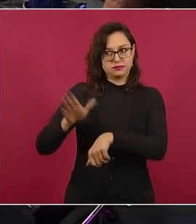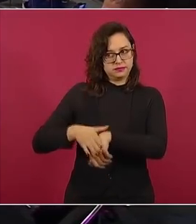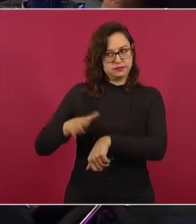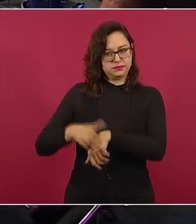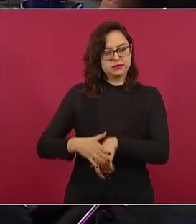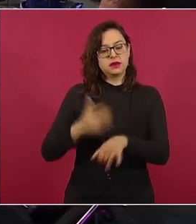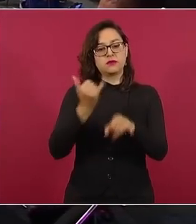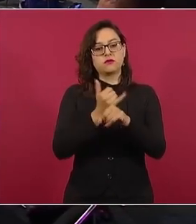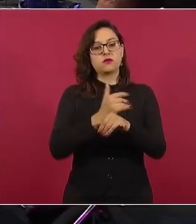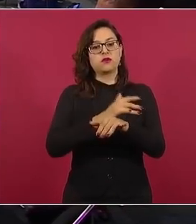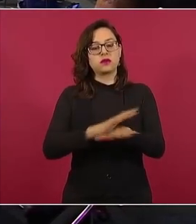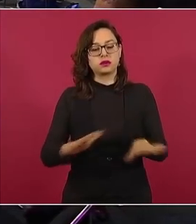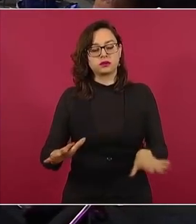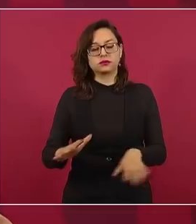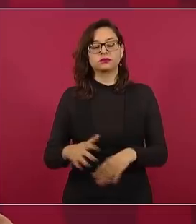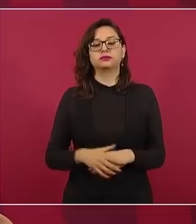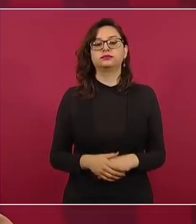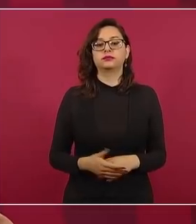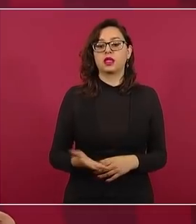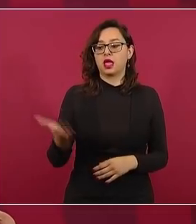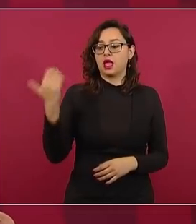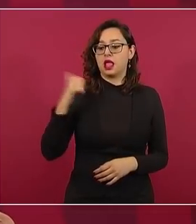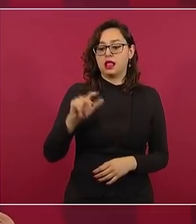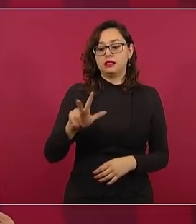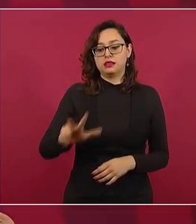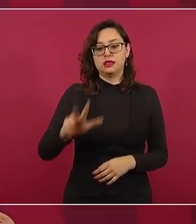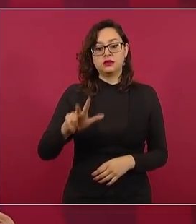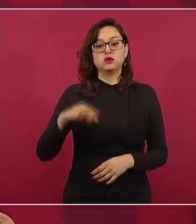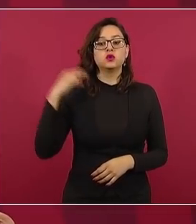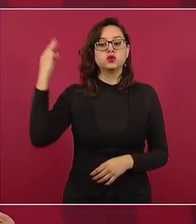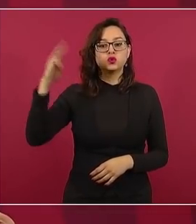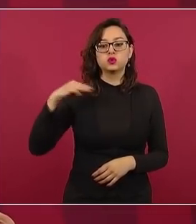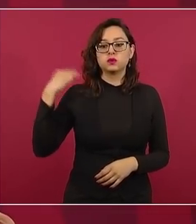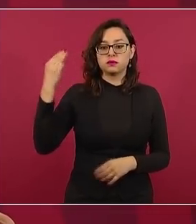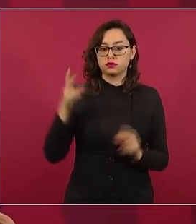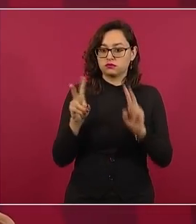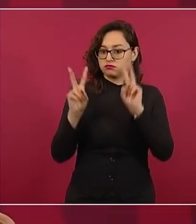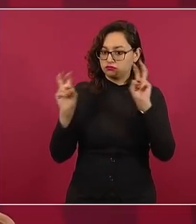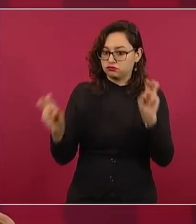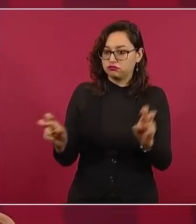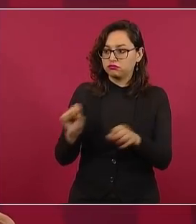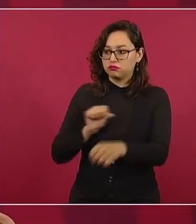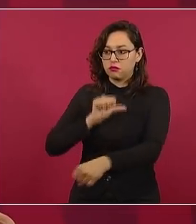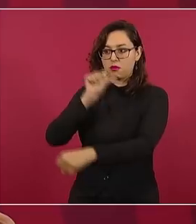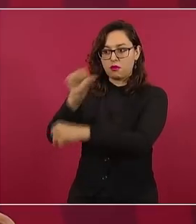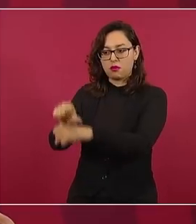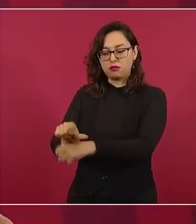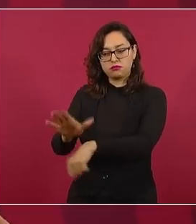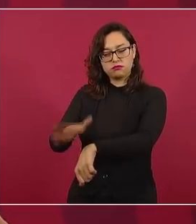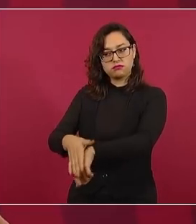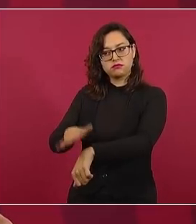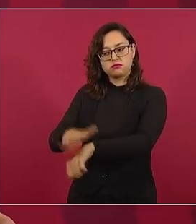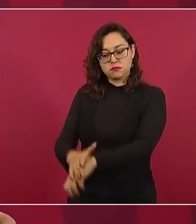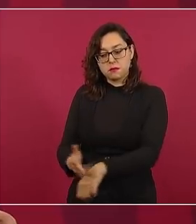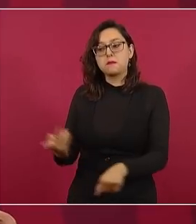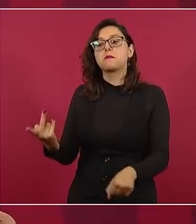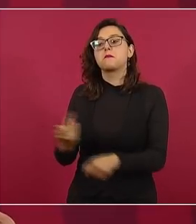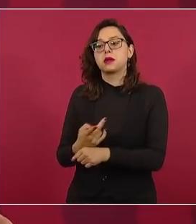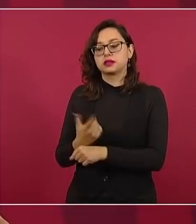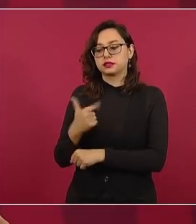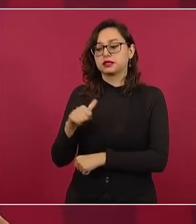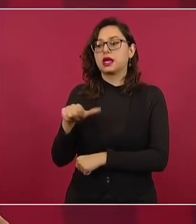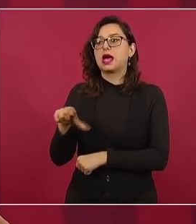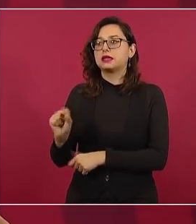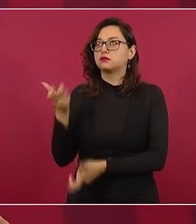18 de marzo hablé de este tema, de lo del gas, de la